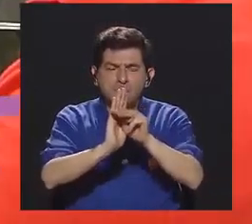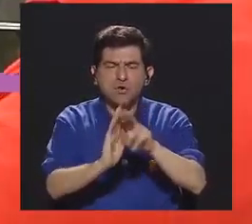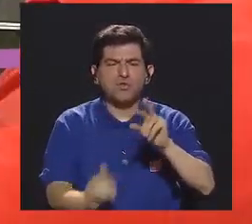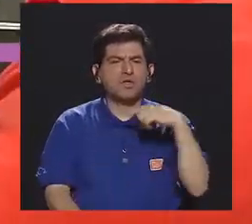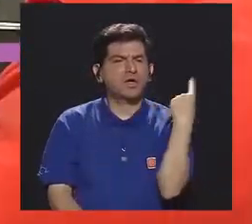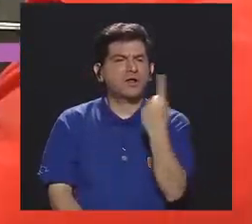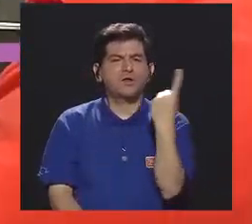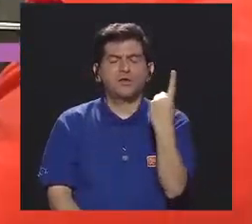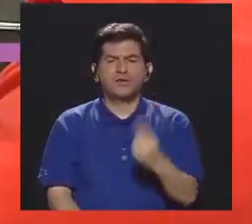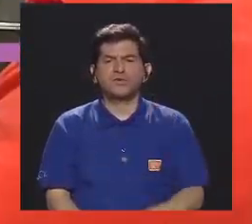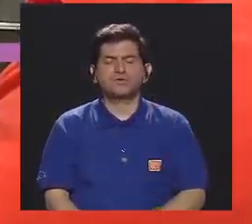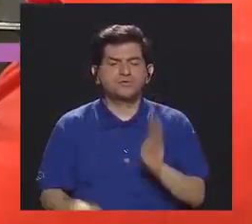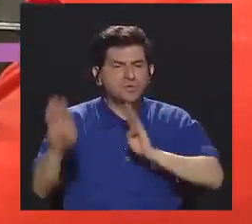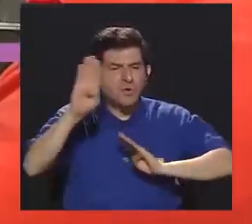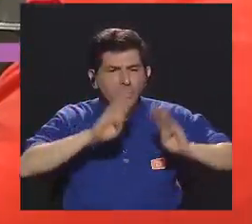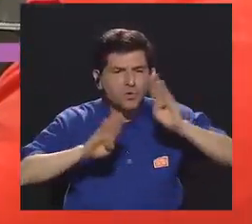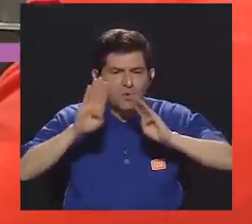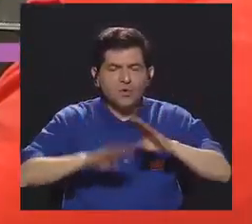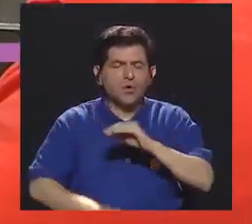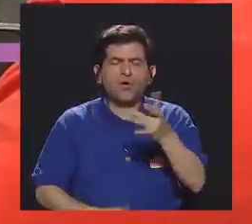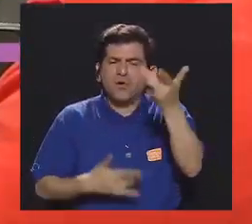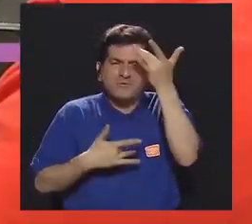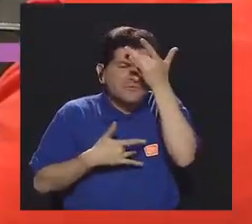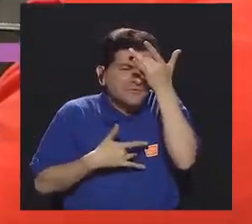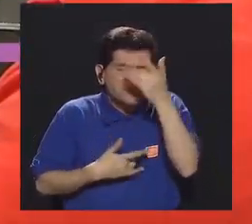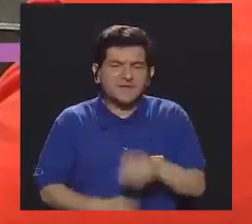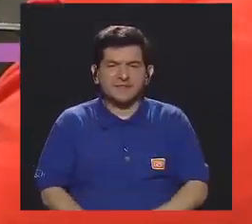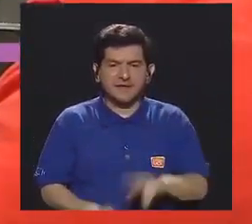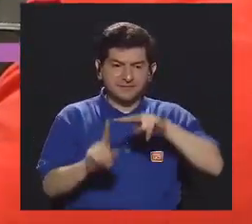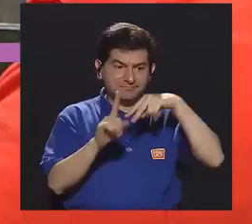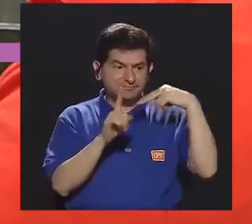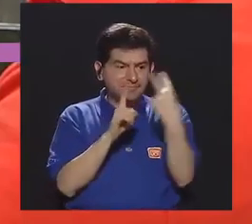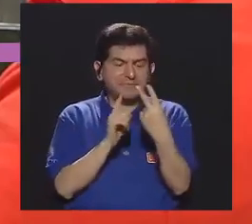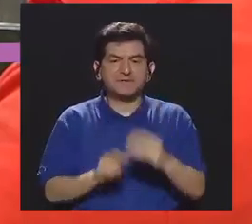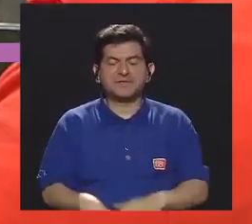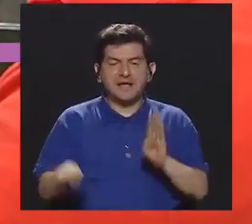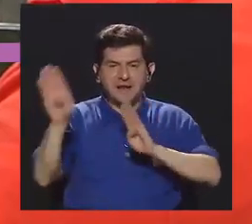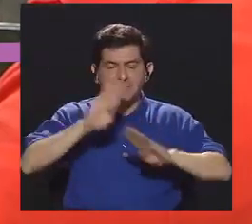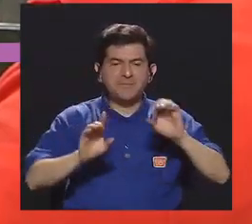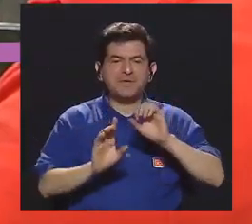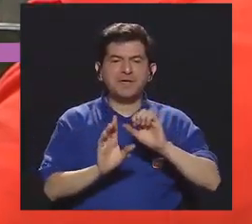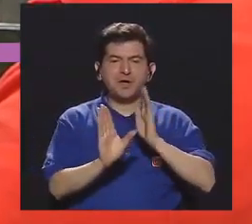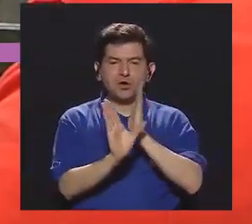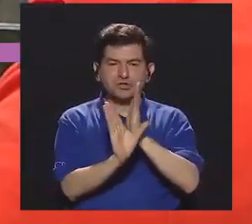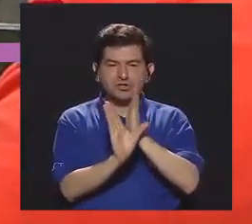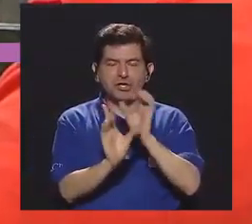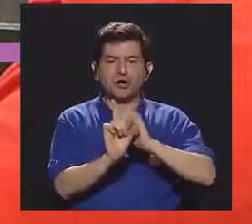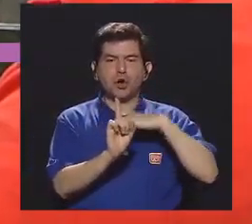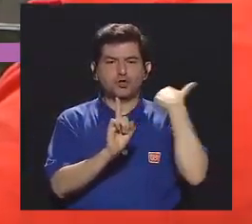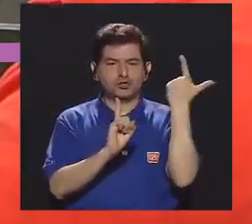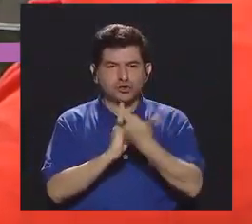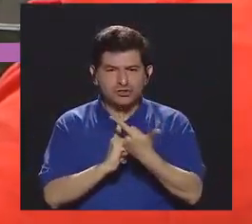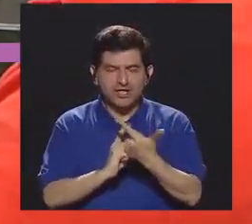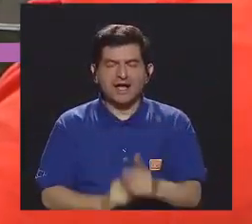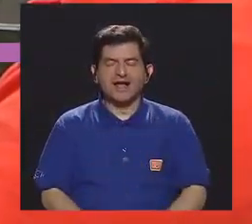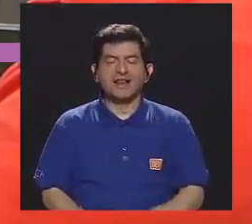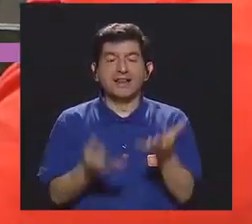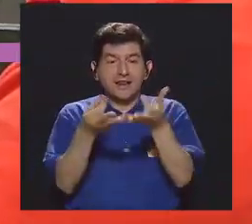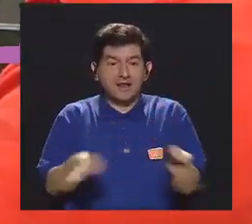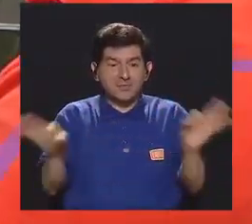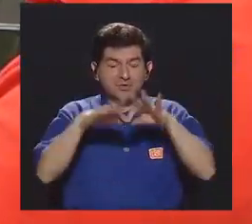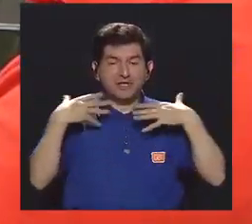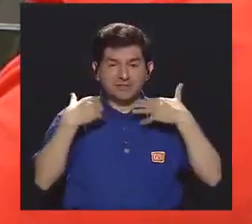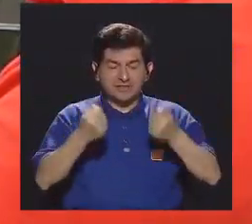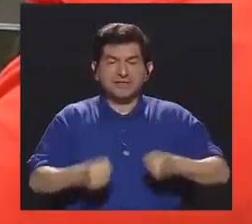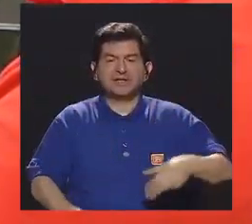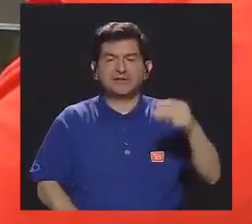que no solamente vaya a lo biológico, a las enfermedades, sino desde una perspectiva biopsicosocial, o sea, que veamos la importancia de la salud